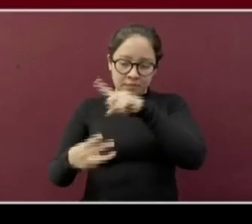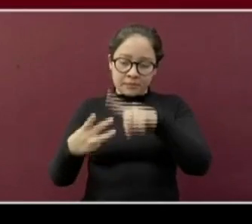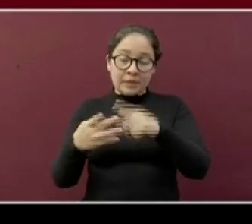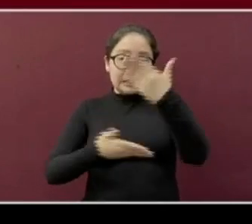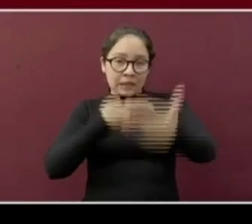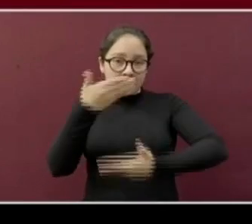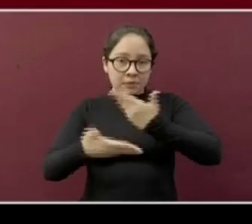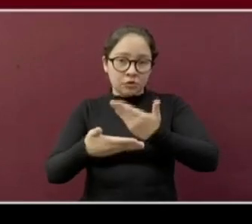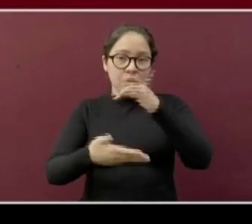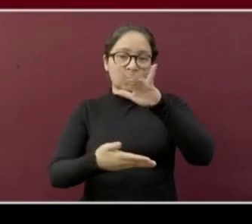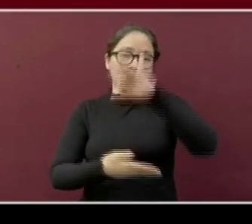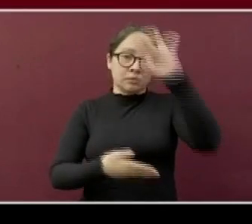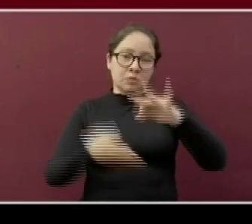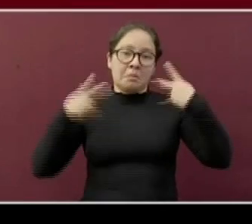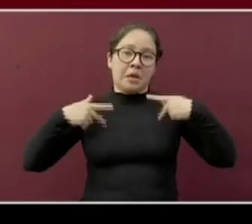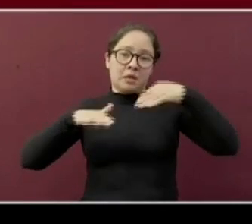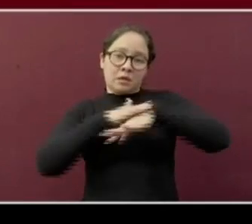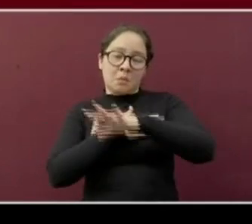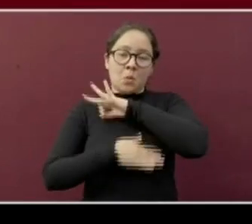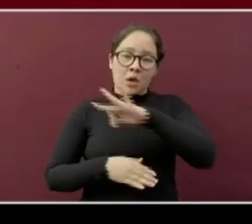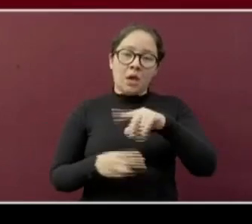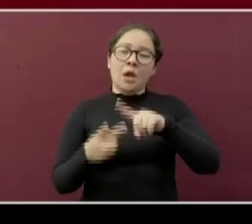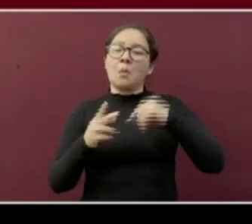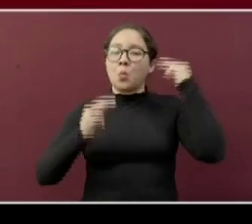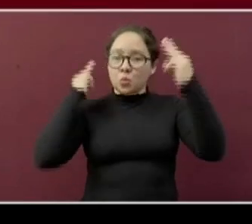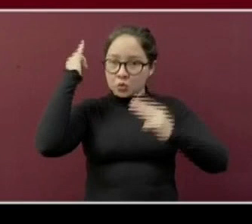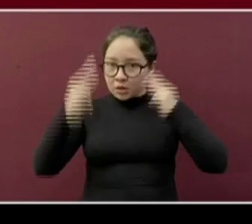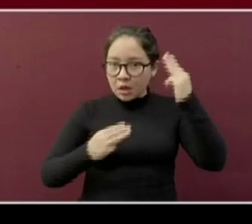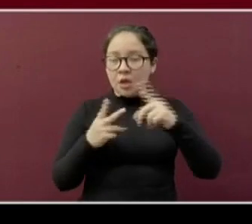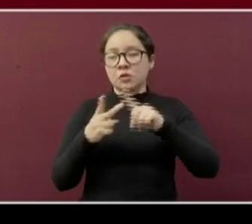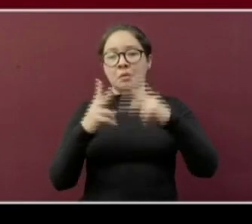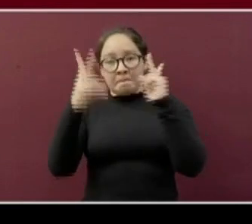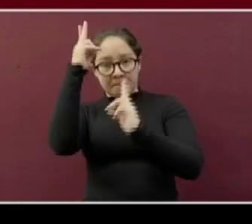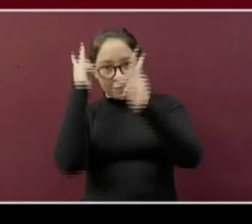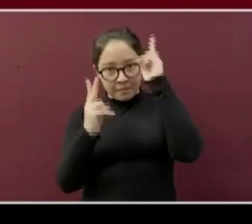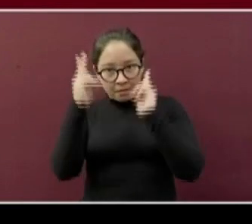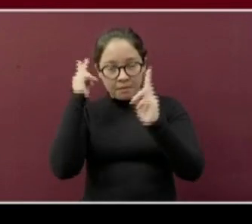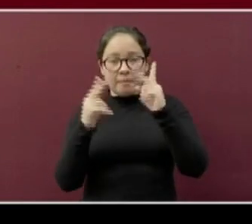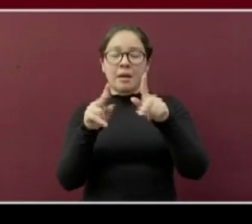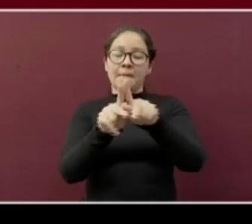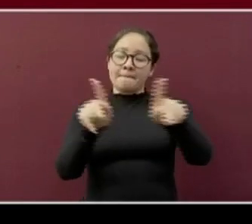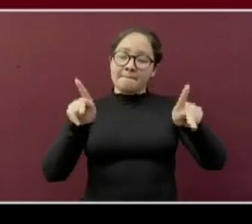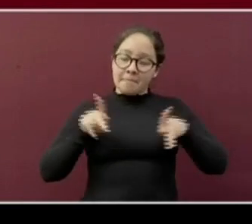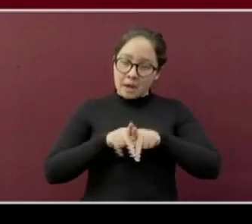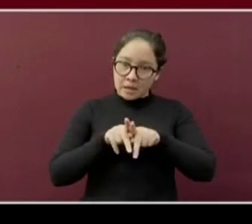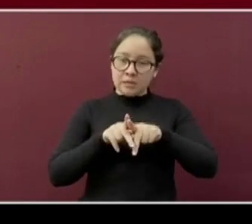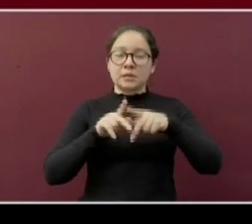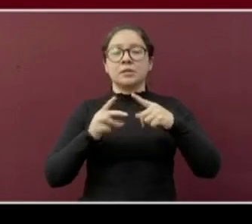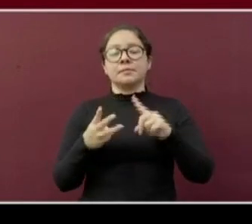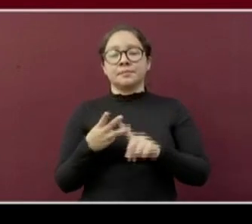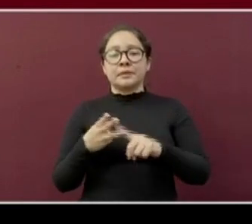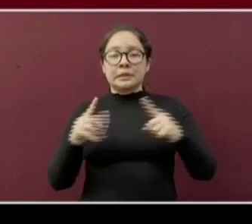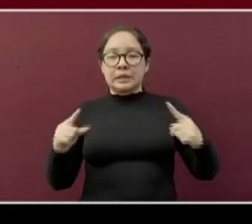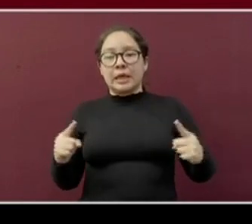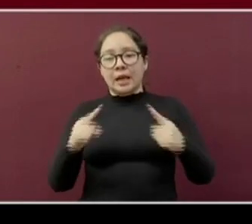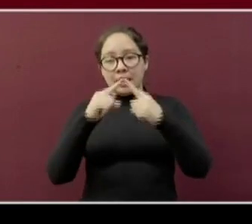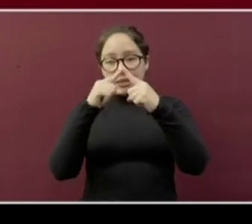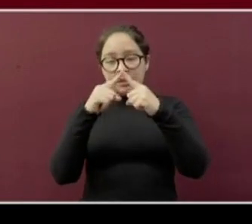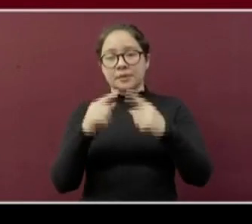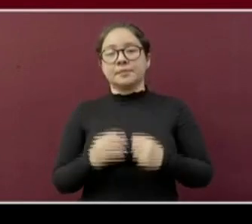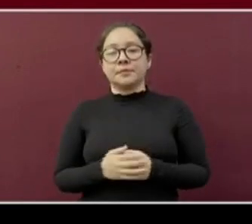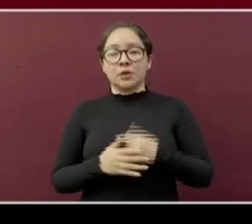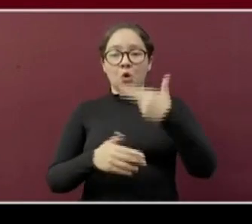50%, entre los que están museos, peluquerías, centros comerciales, iglesias,